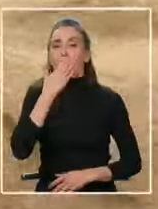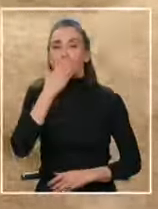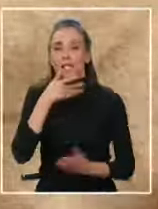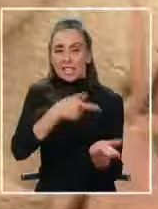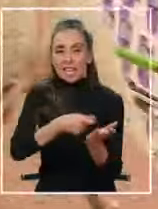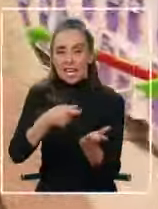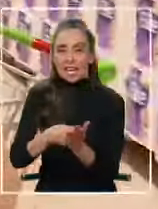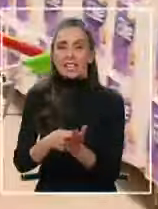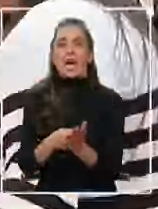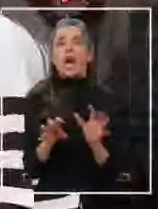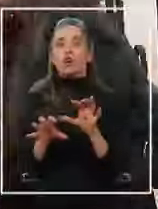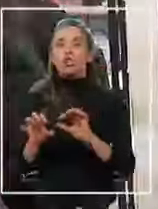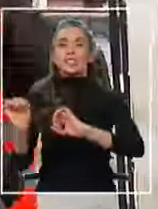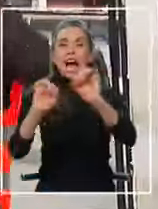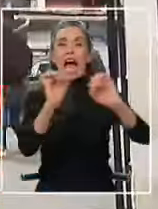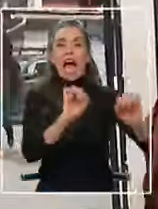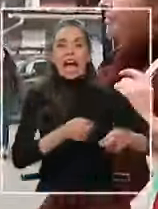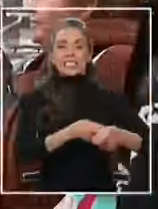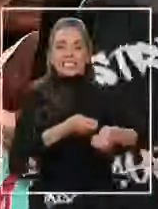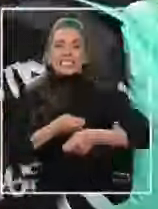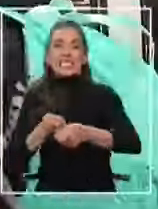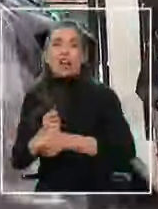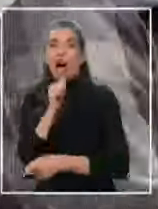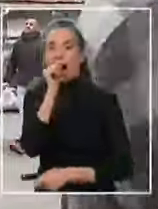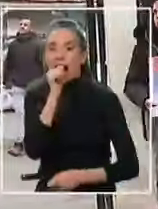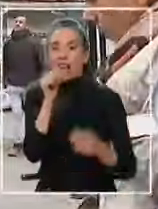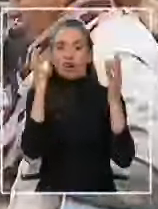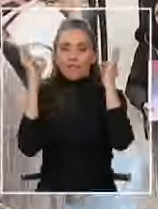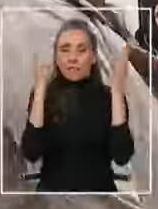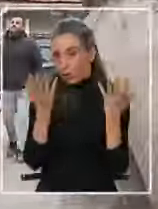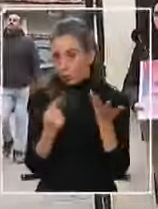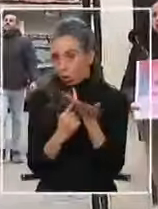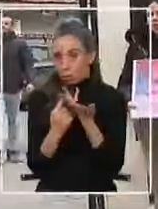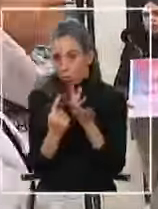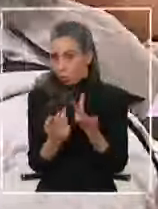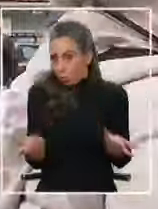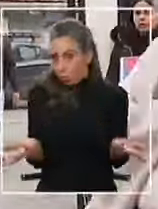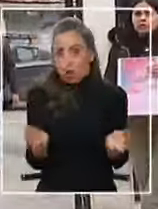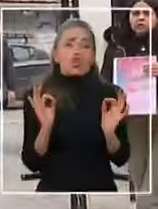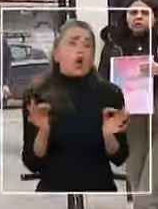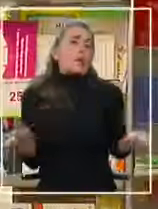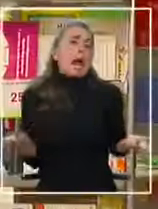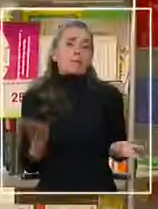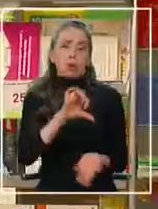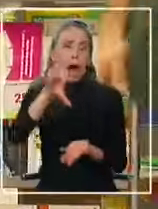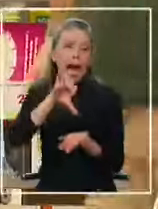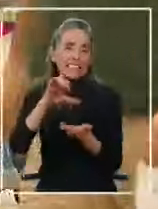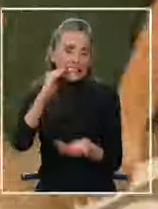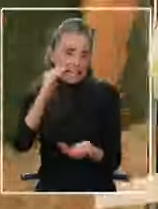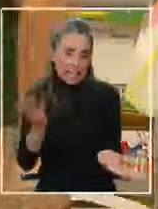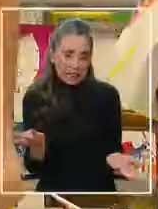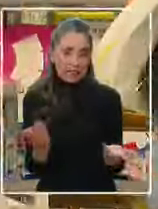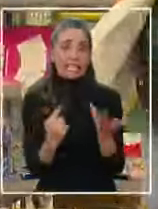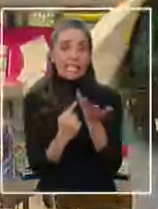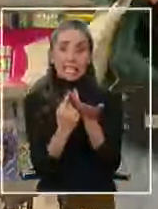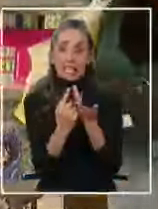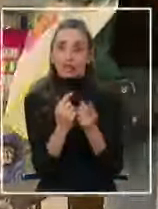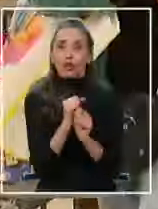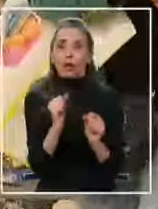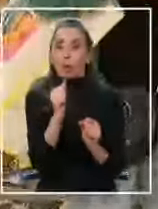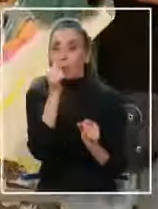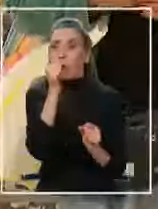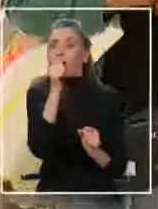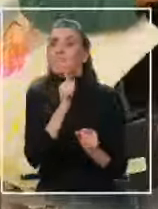Artículos de aseo Sí y bueno arroz fideo todas esas cosas que son normales el aceite Son los productos que no pueden